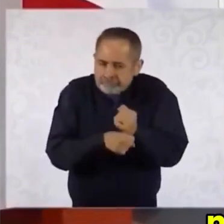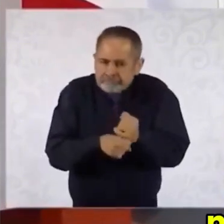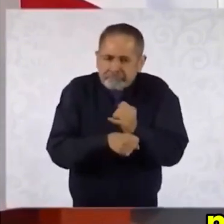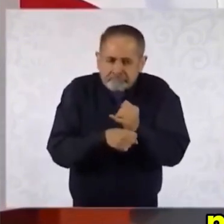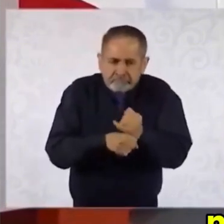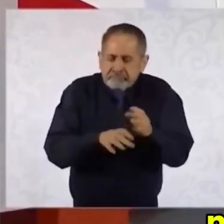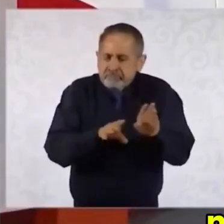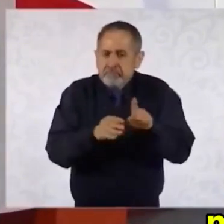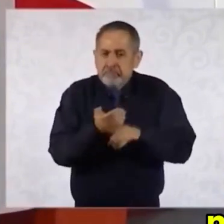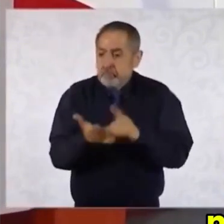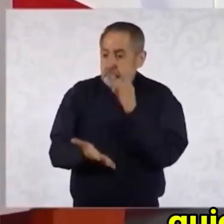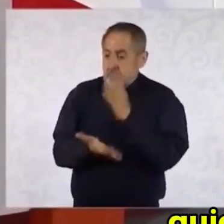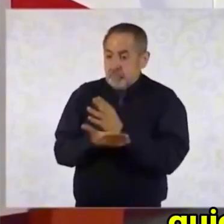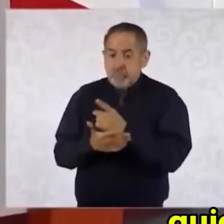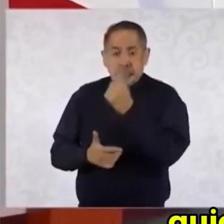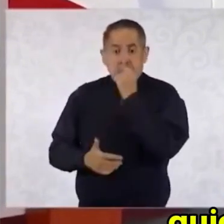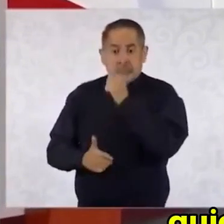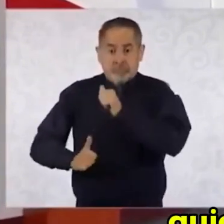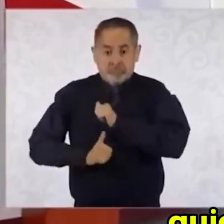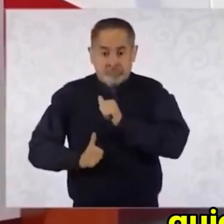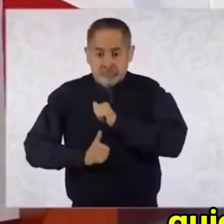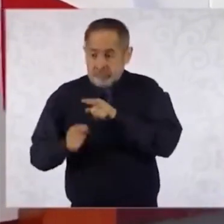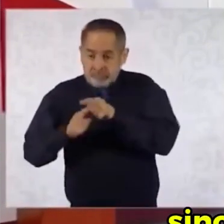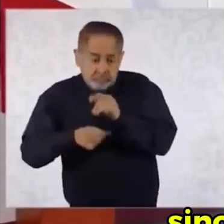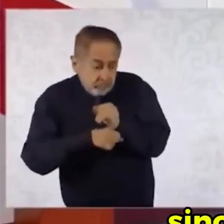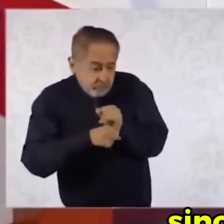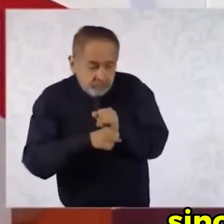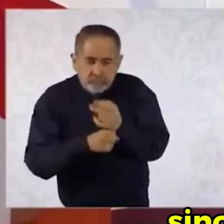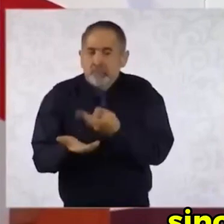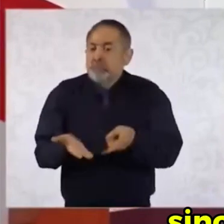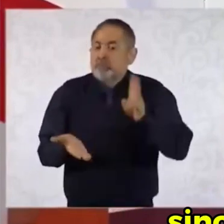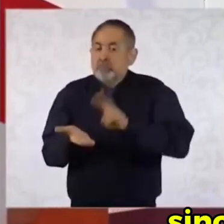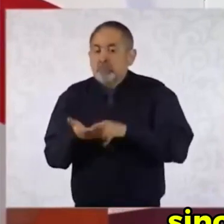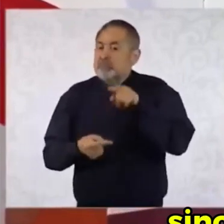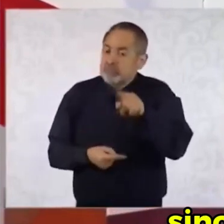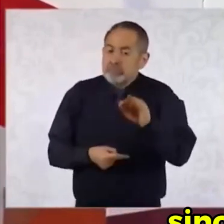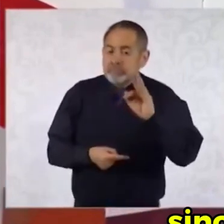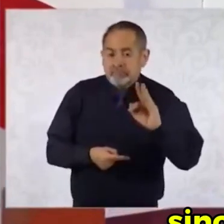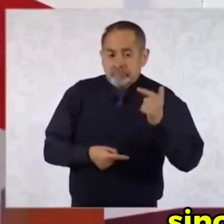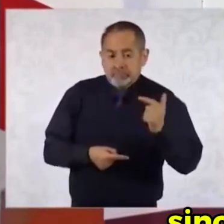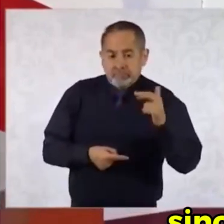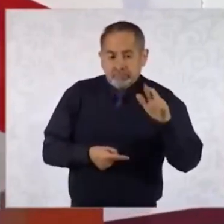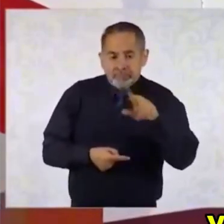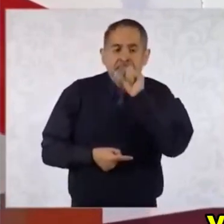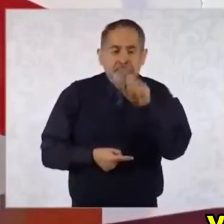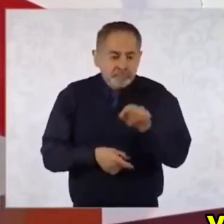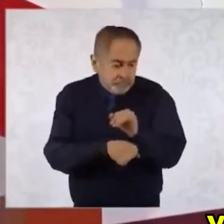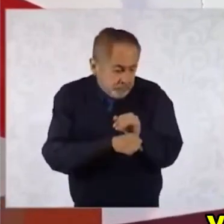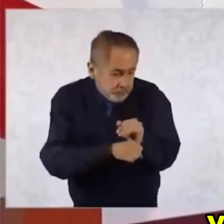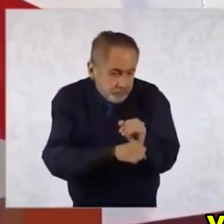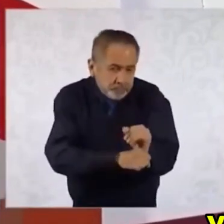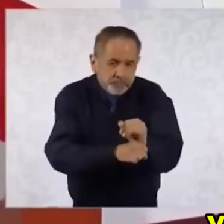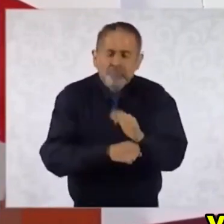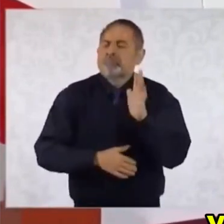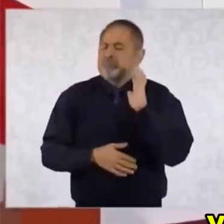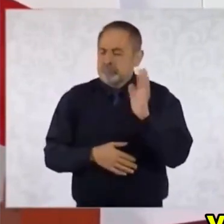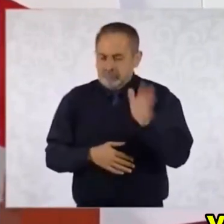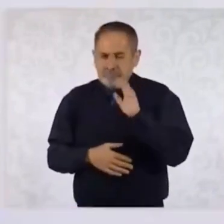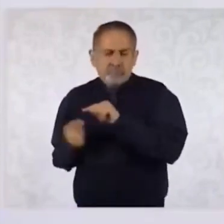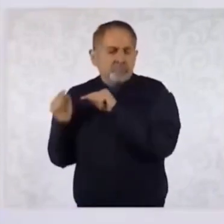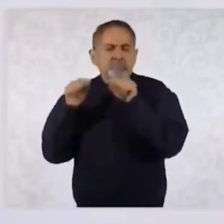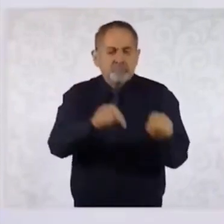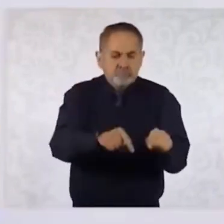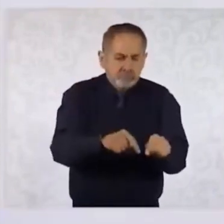no solamente es la Policía Militar quien tiene que hacer la investigación, sino la Fiscalía General de la República y ya están los elementos